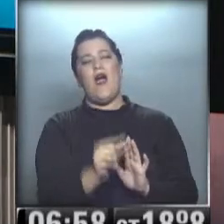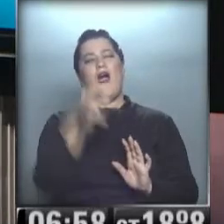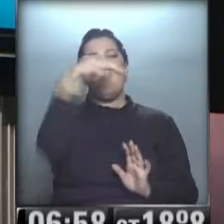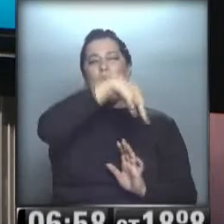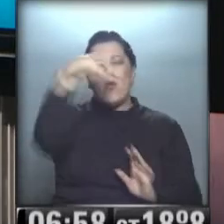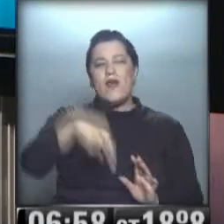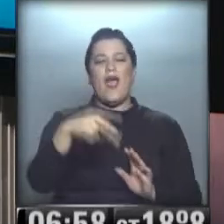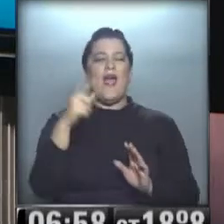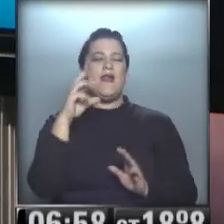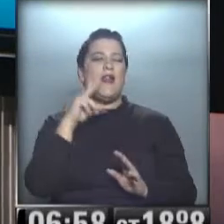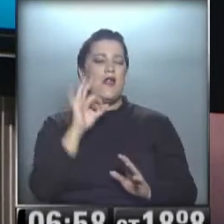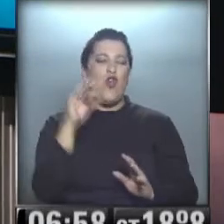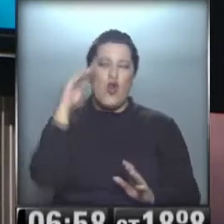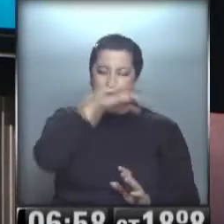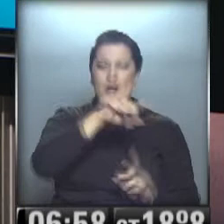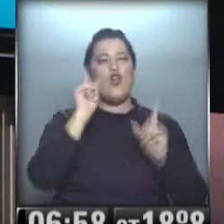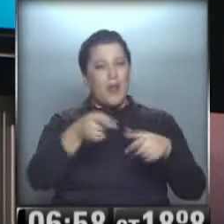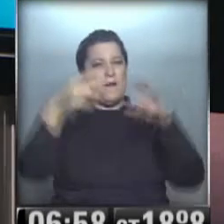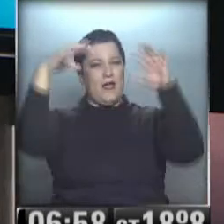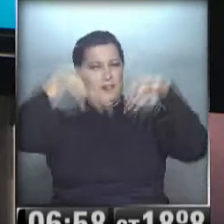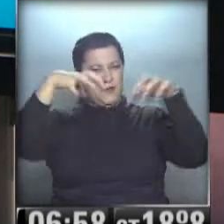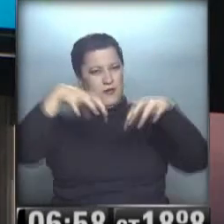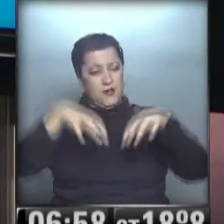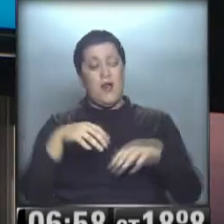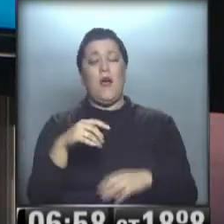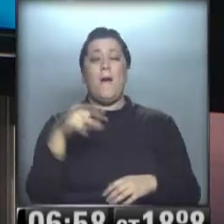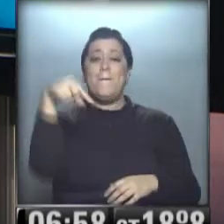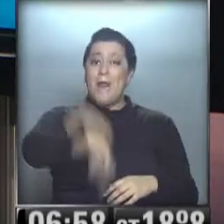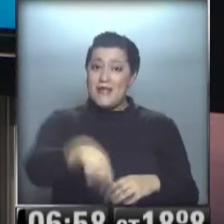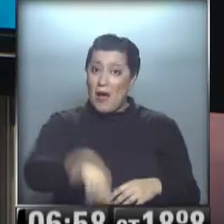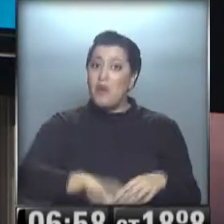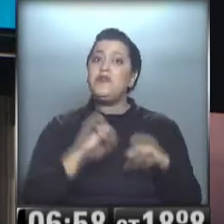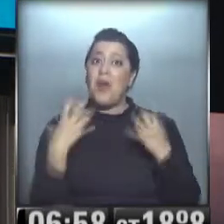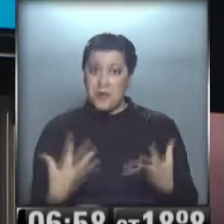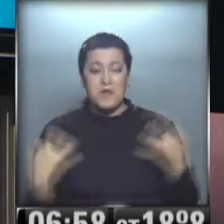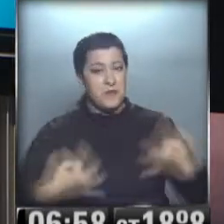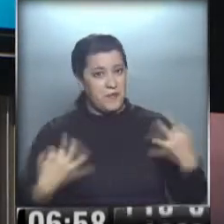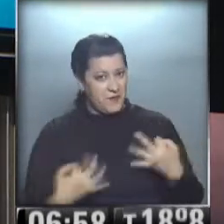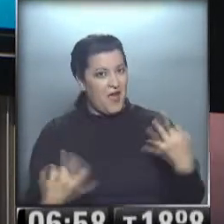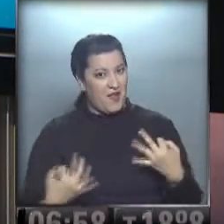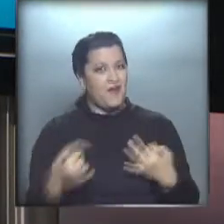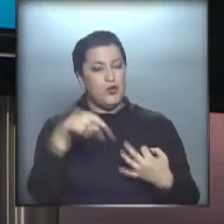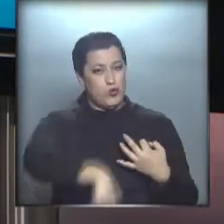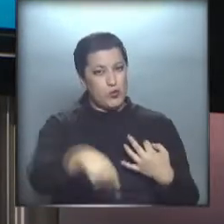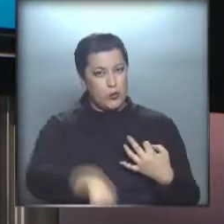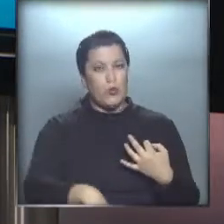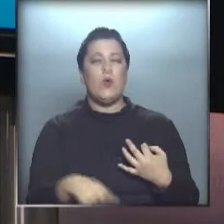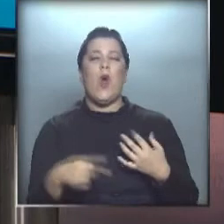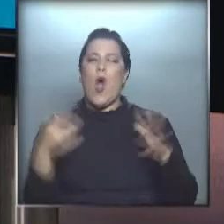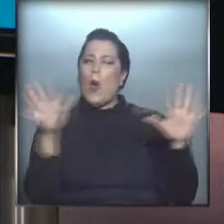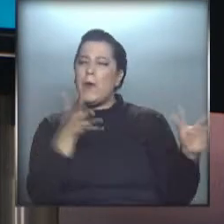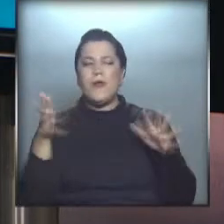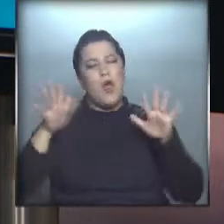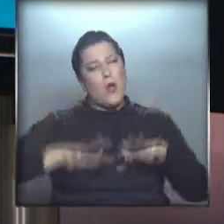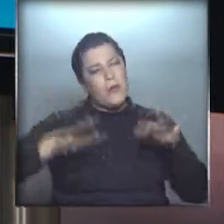Neuquén, Río Negro, también precipitaciones. La Patagonia, qué bien en el sur, ¿eh? Ahí los amigos. Lojito el viento,